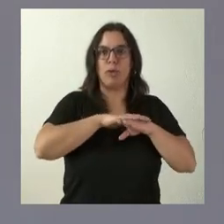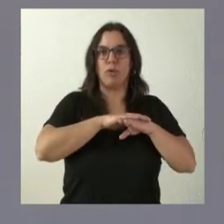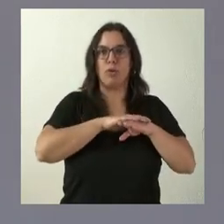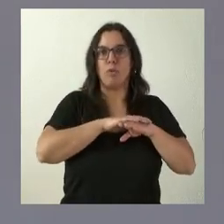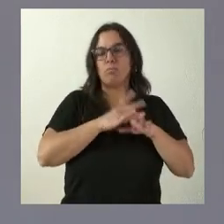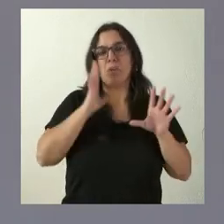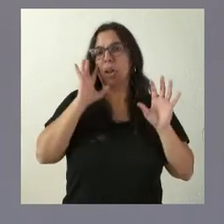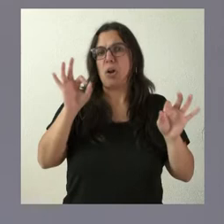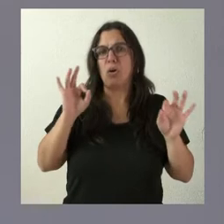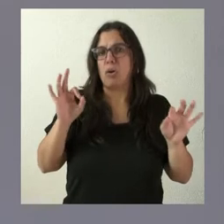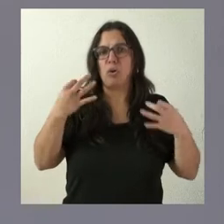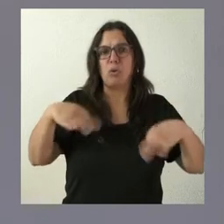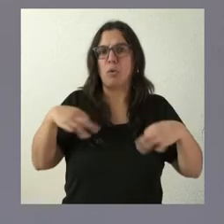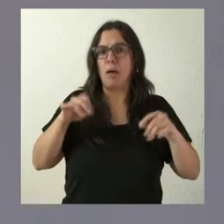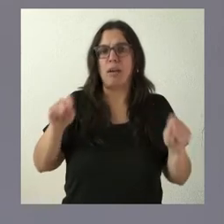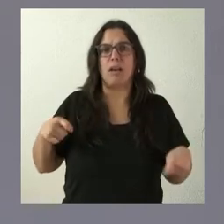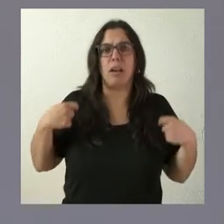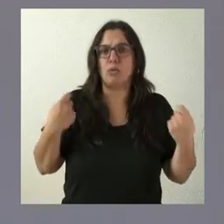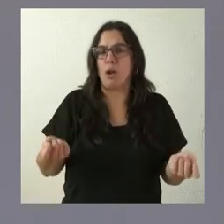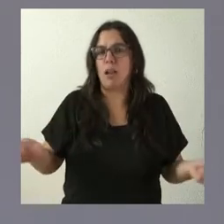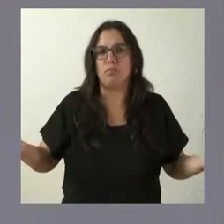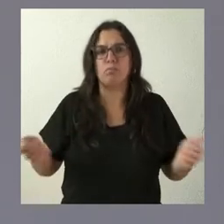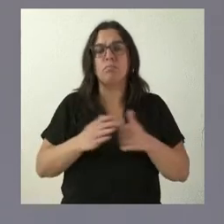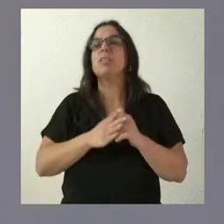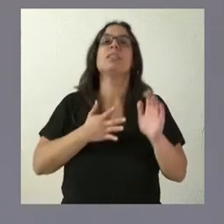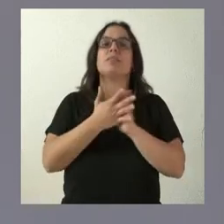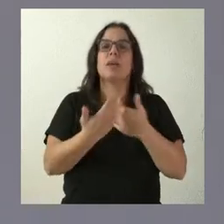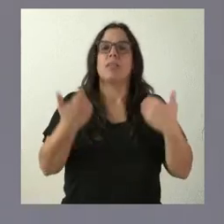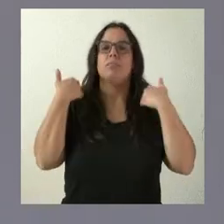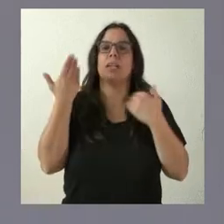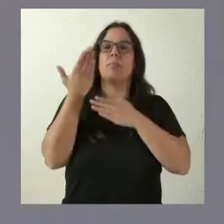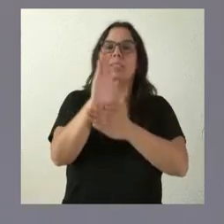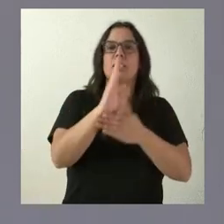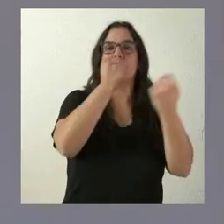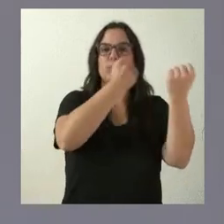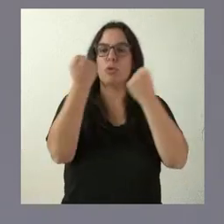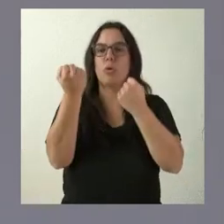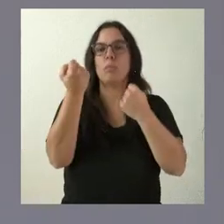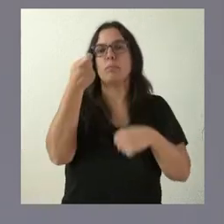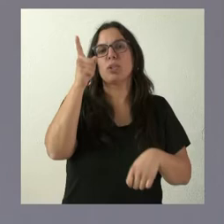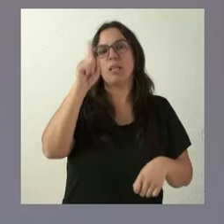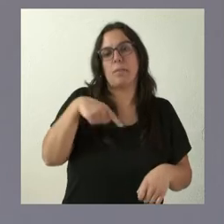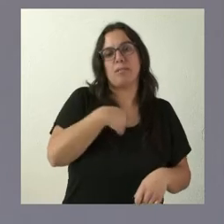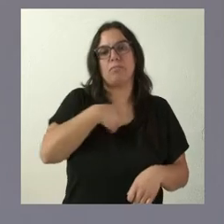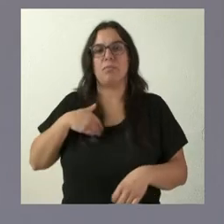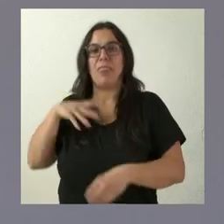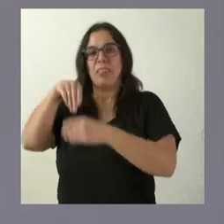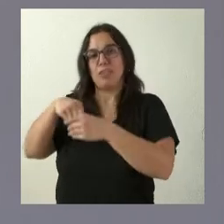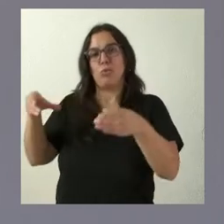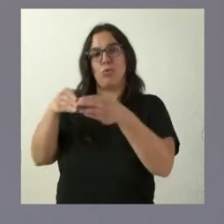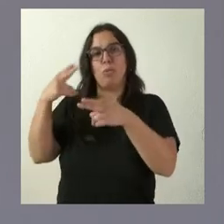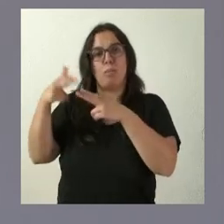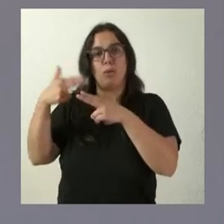lo normal y natural. Son no solamente cargos de representación institucional, sino también miembros de partidos políticos.